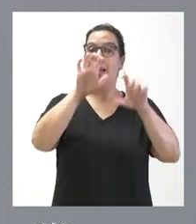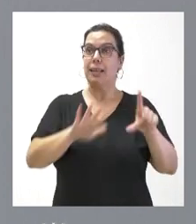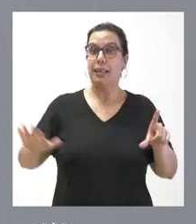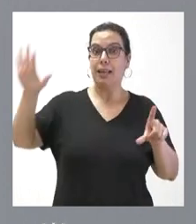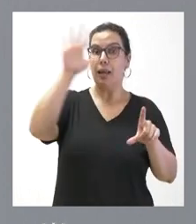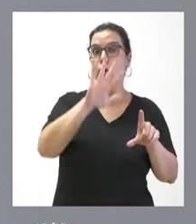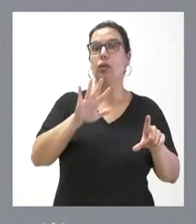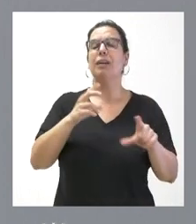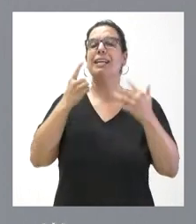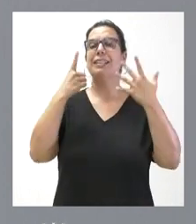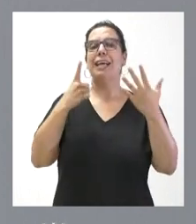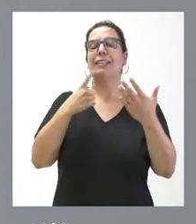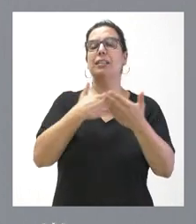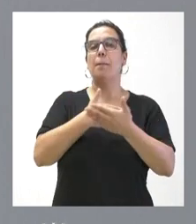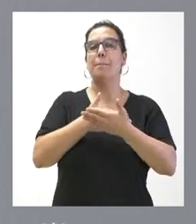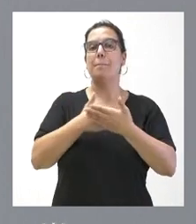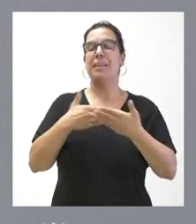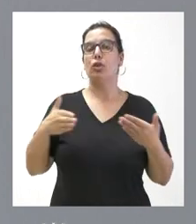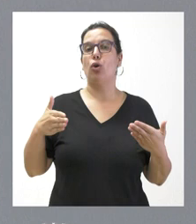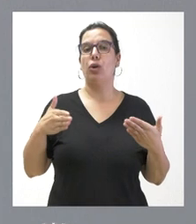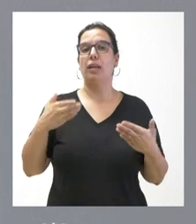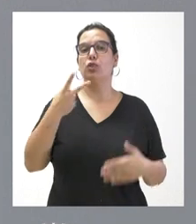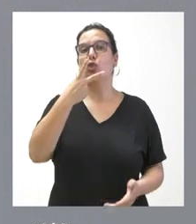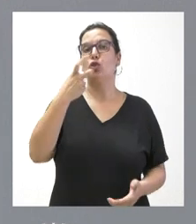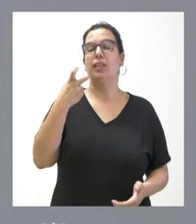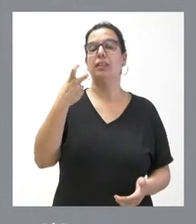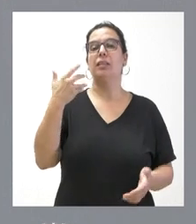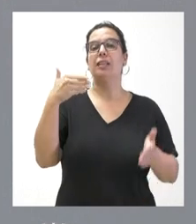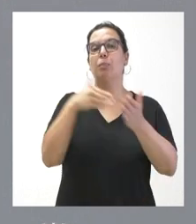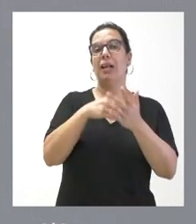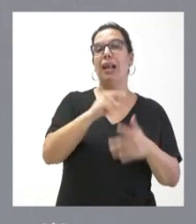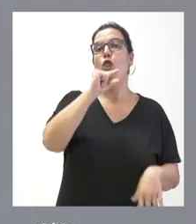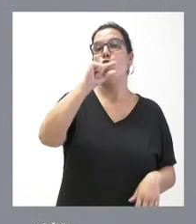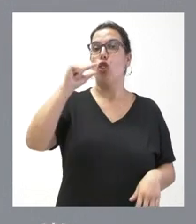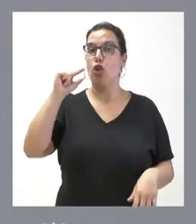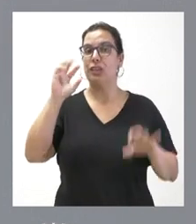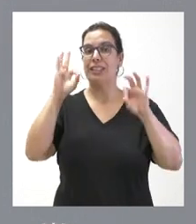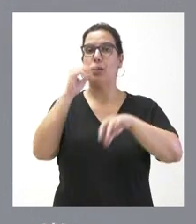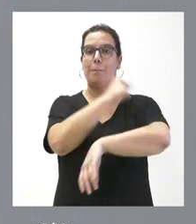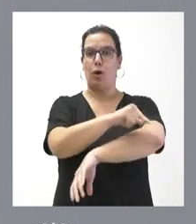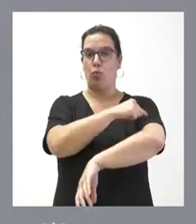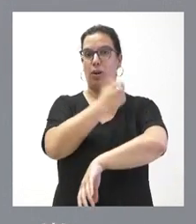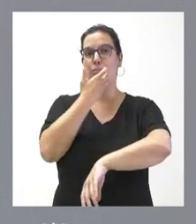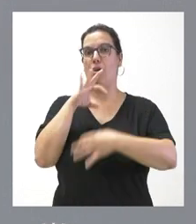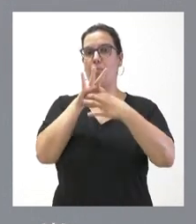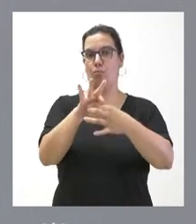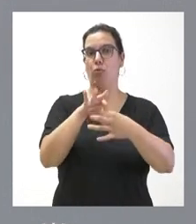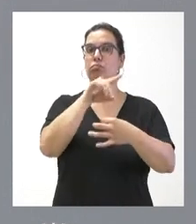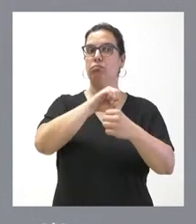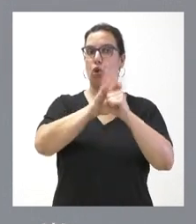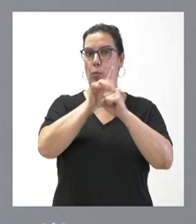.200.000 dosis de vacunas, que son cifras